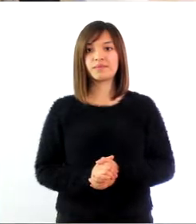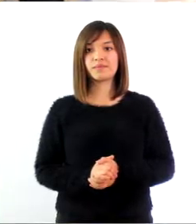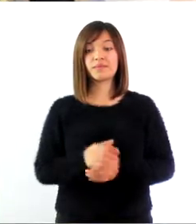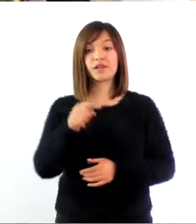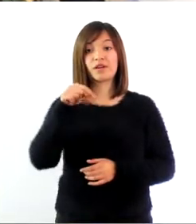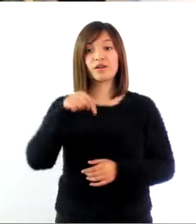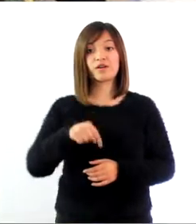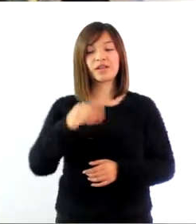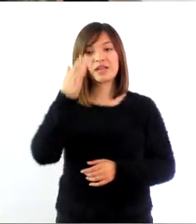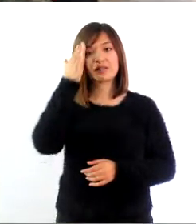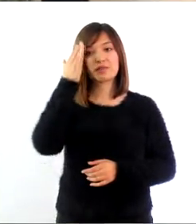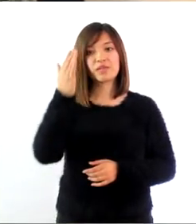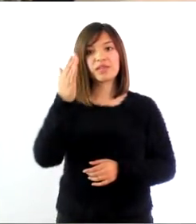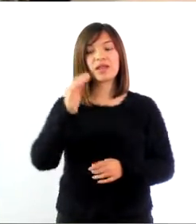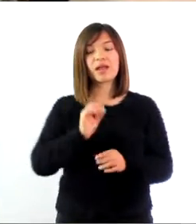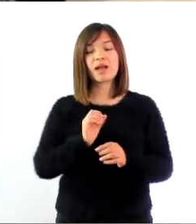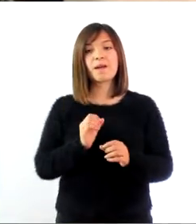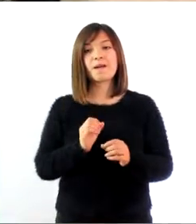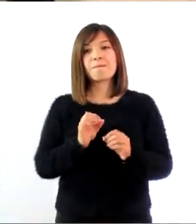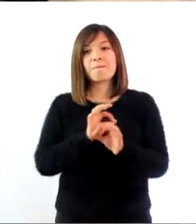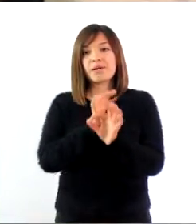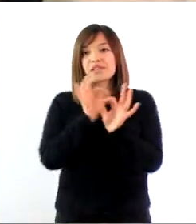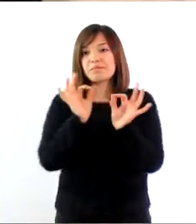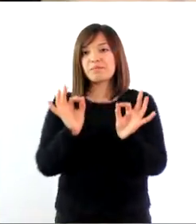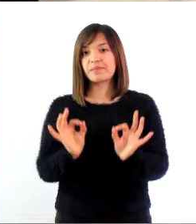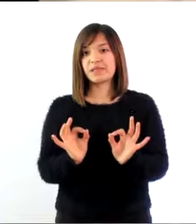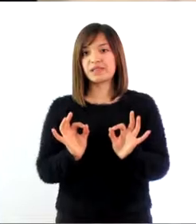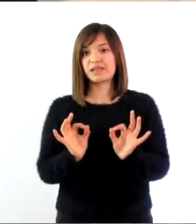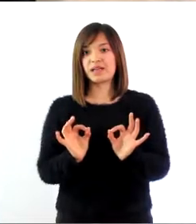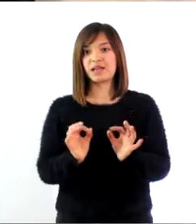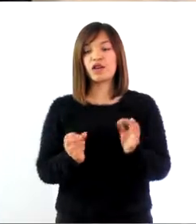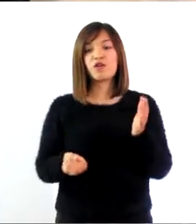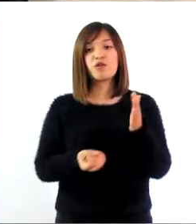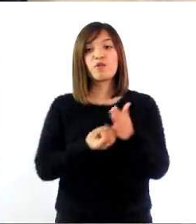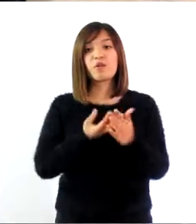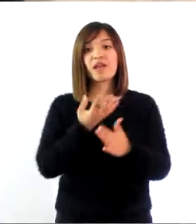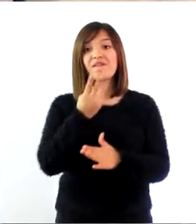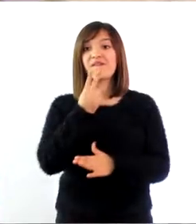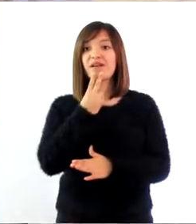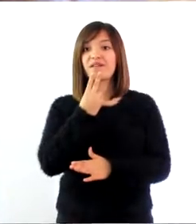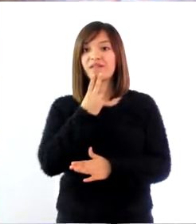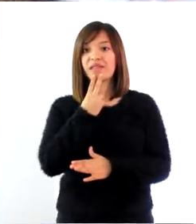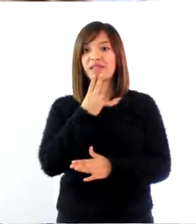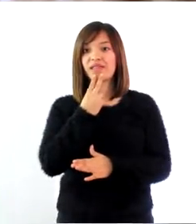Hoy es un día muy especial para María, el día de su nuevo nacimiento.